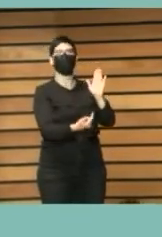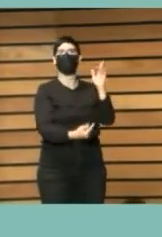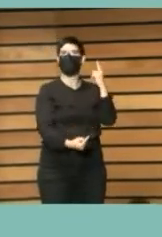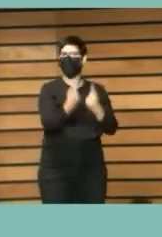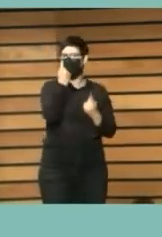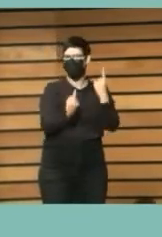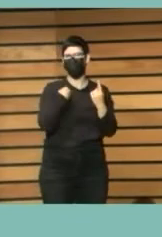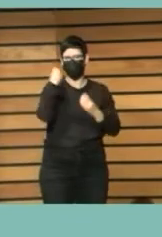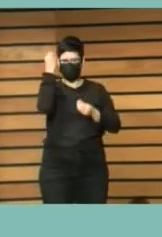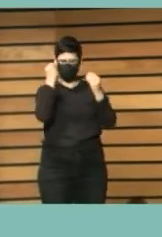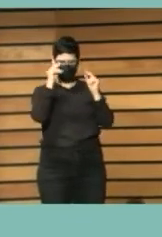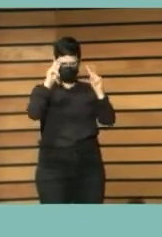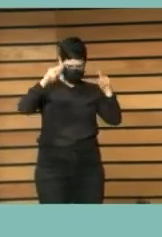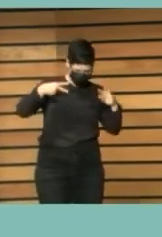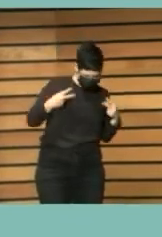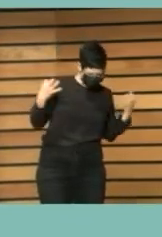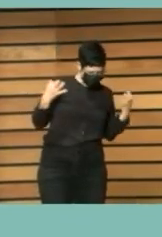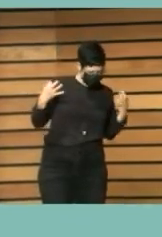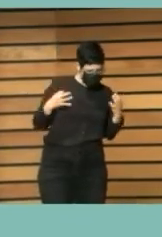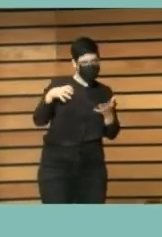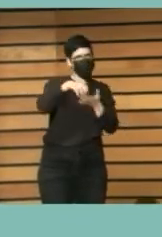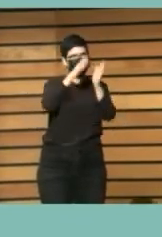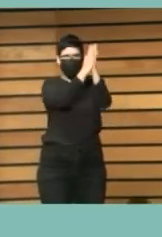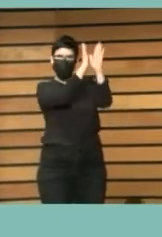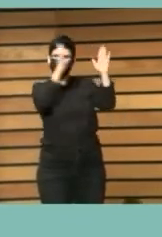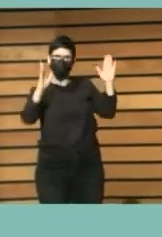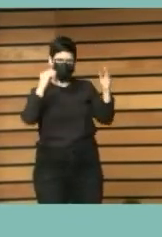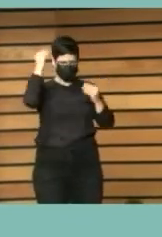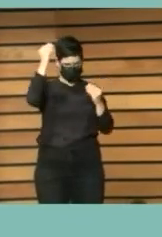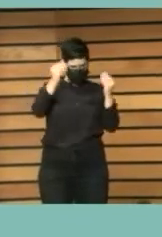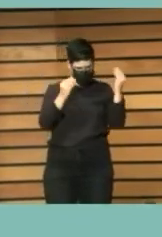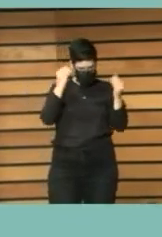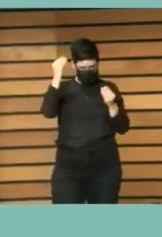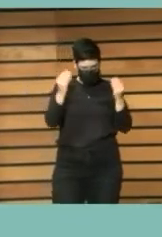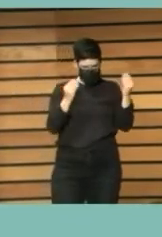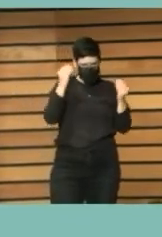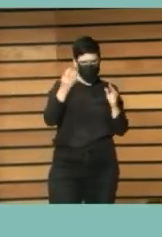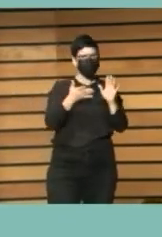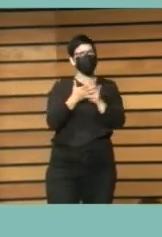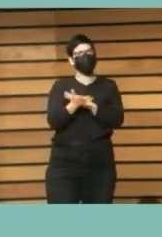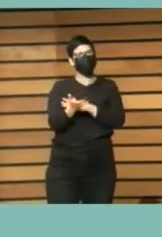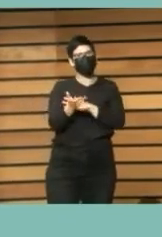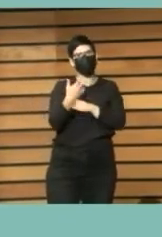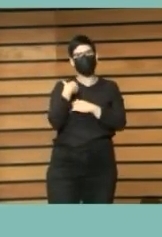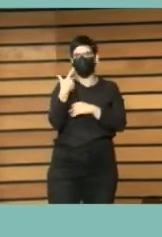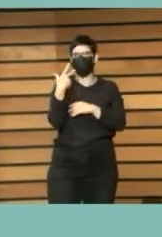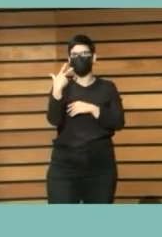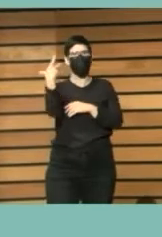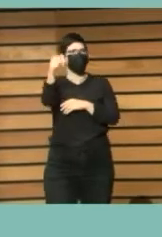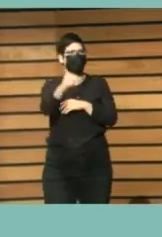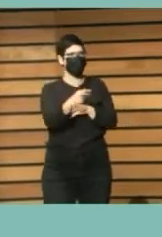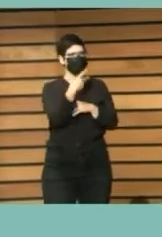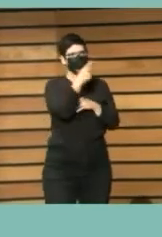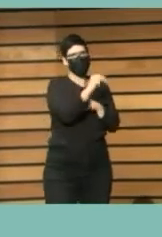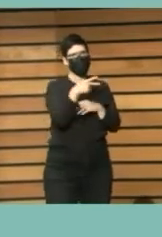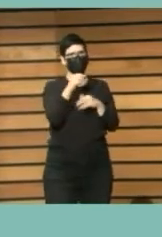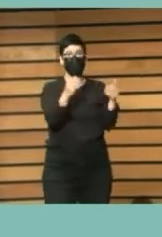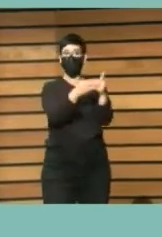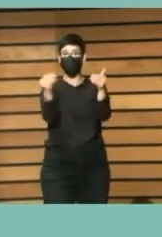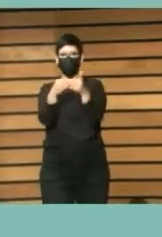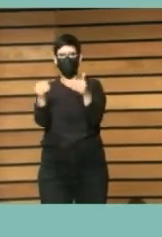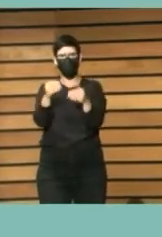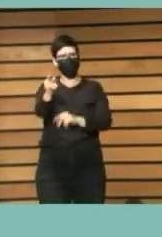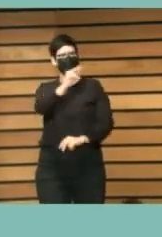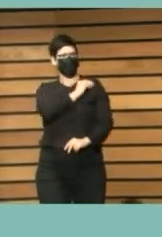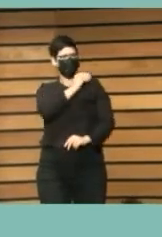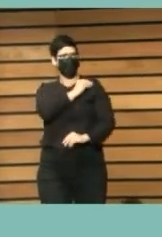en la biblioteca en las bibliotecas en general por qué respondemos quizá que no tantas veces a los usuarios entonces